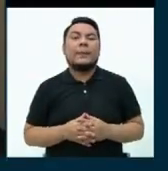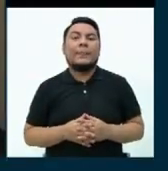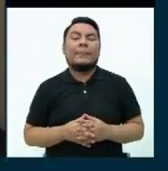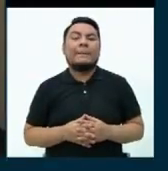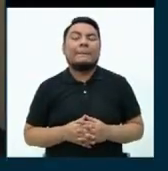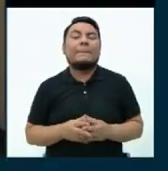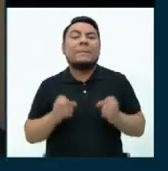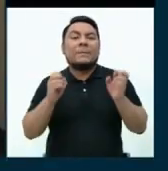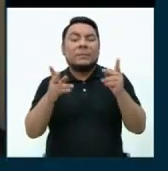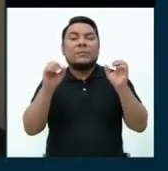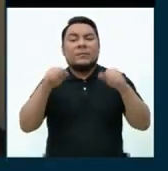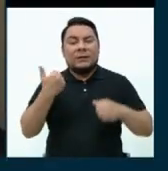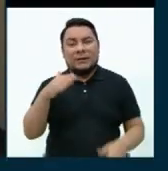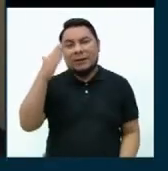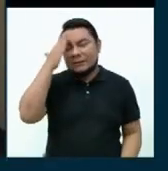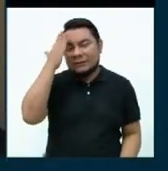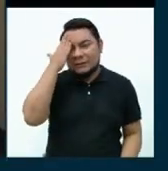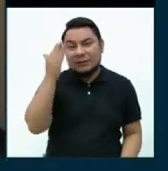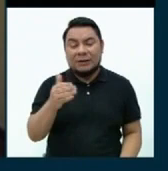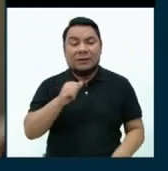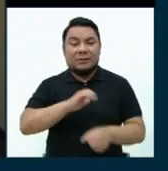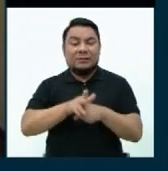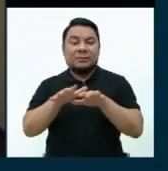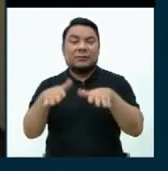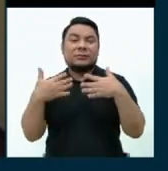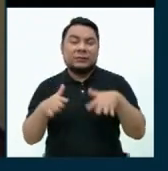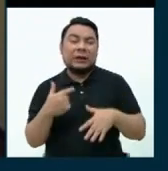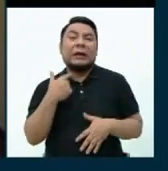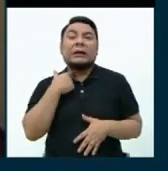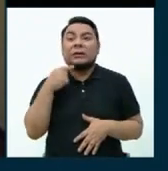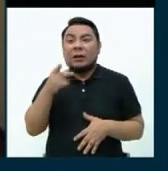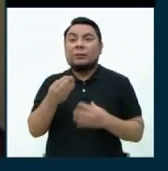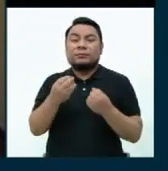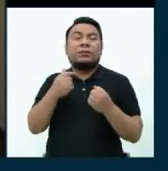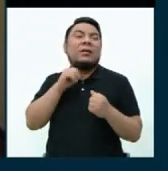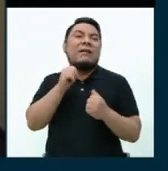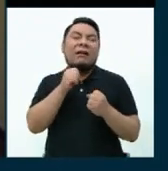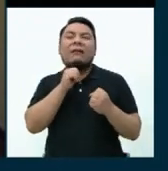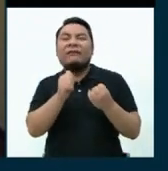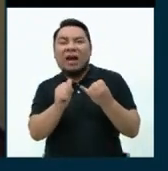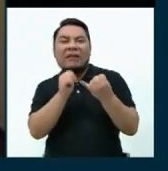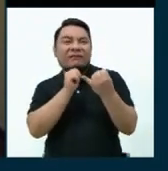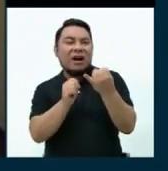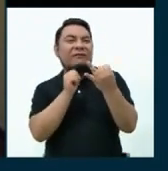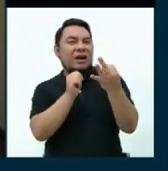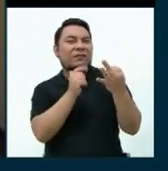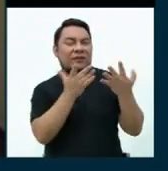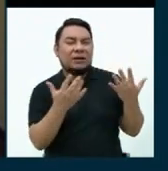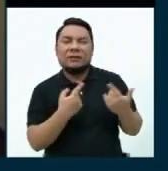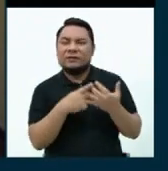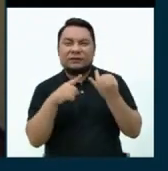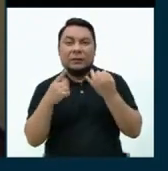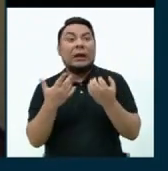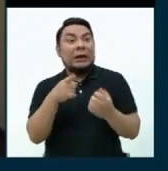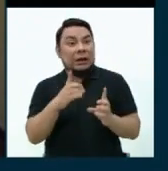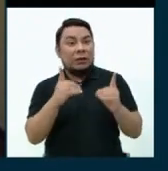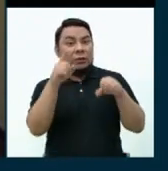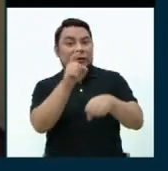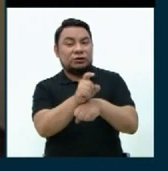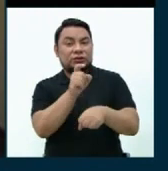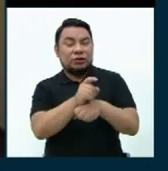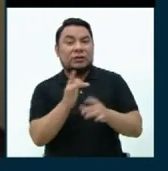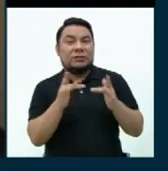Ok, si bien sabemos que la pandemia ha desnudado todas las carencias a nivel educación y educación virtual que tenemos,